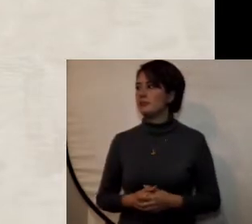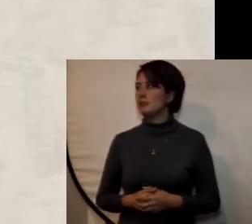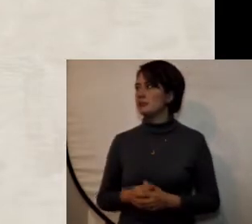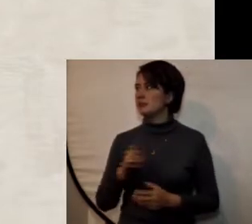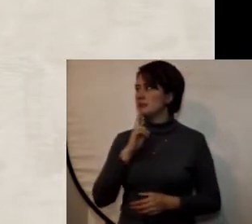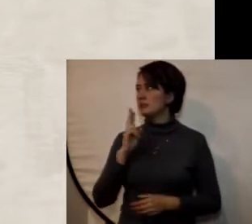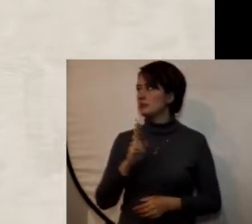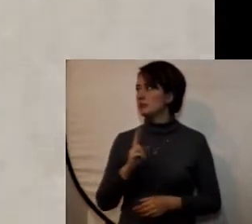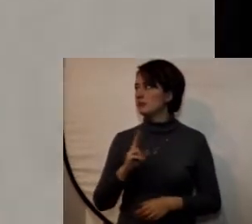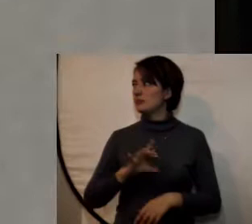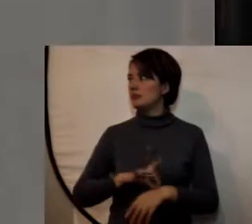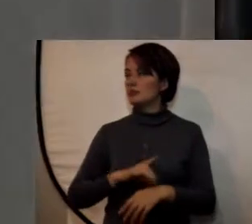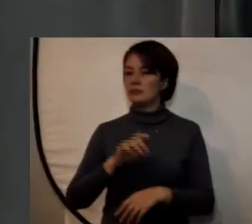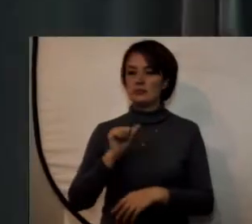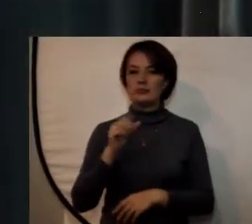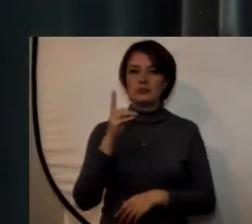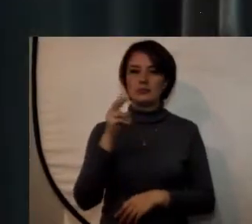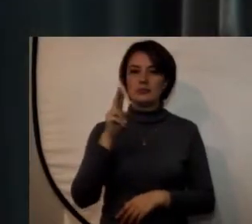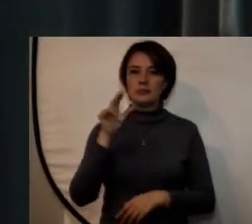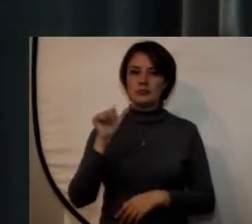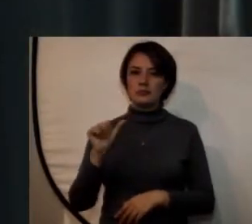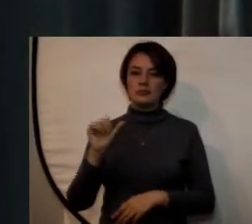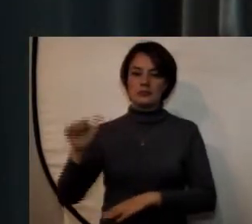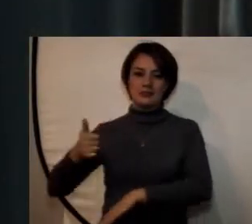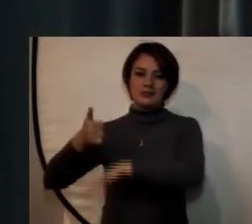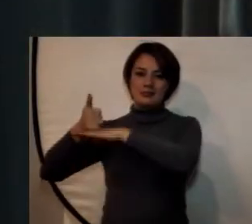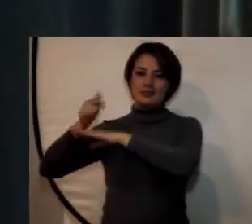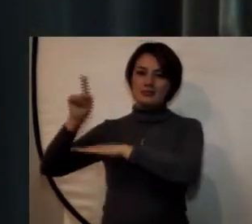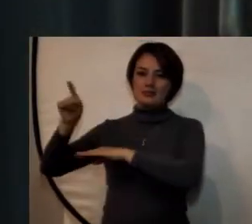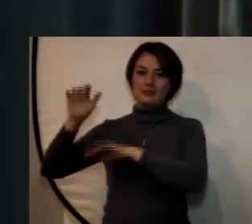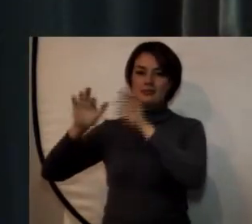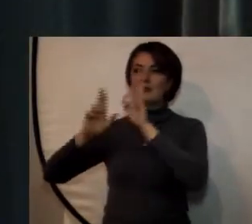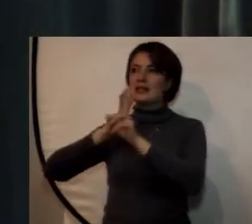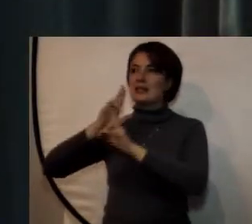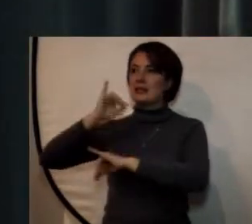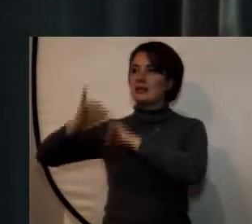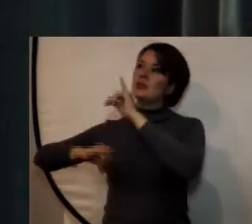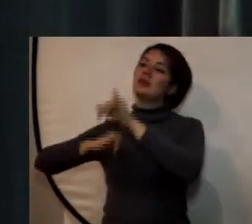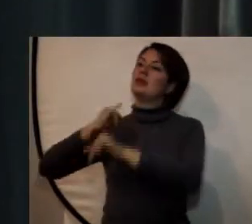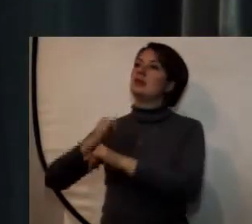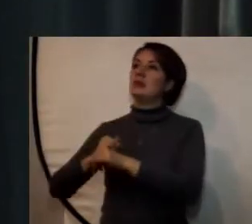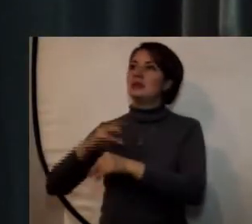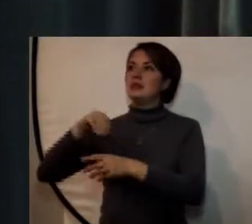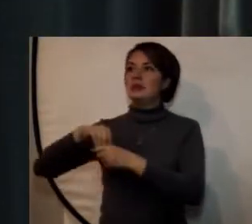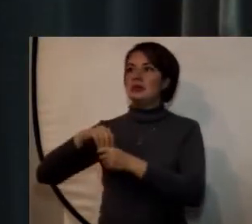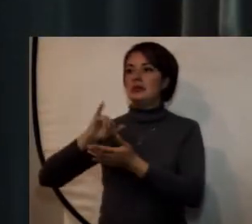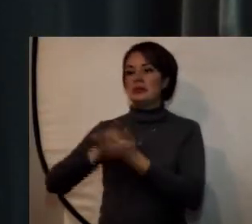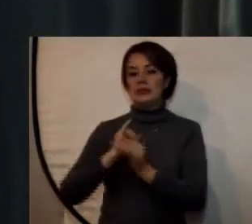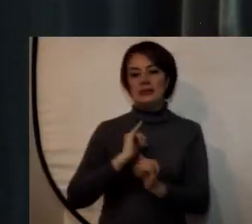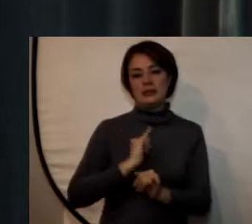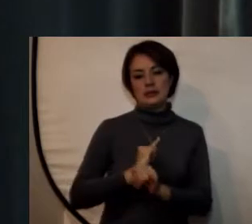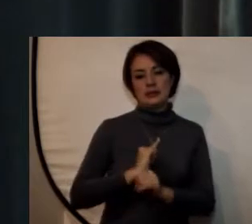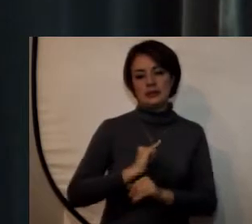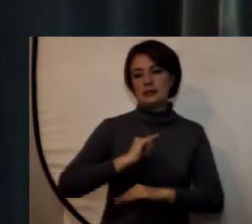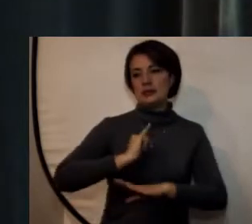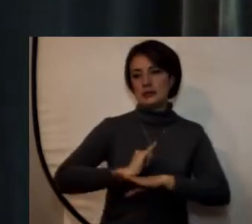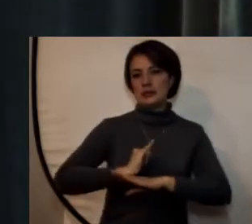responde la doctora Adriana Martínez Díaz jefe de la oficina de relaciones internacionales e interinstitucionales